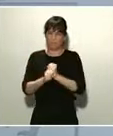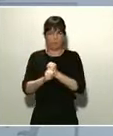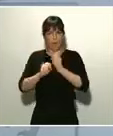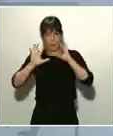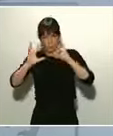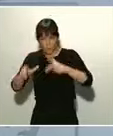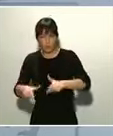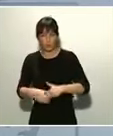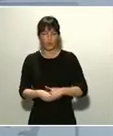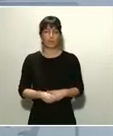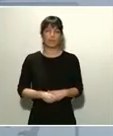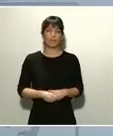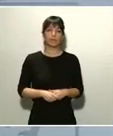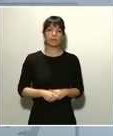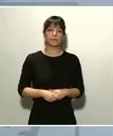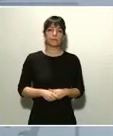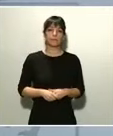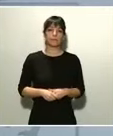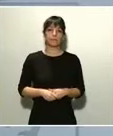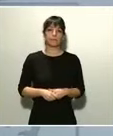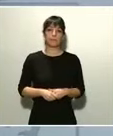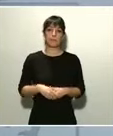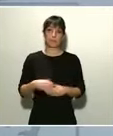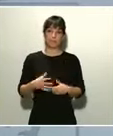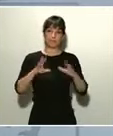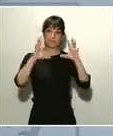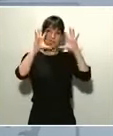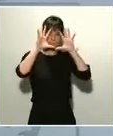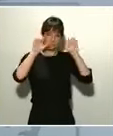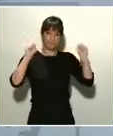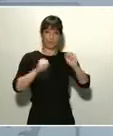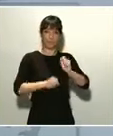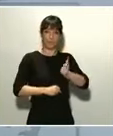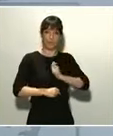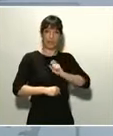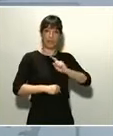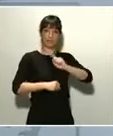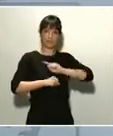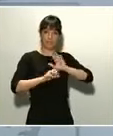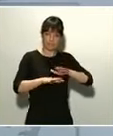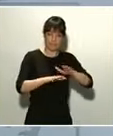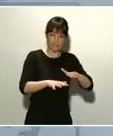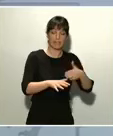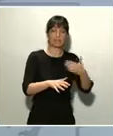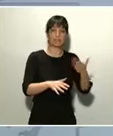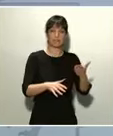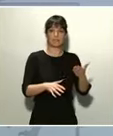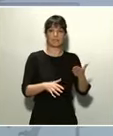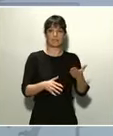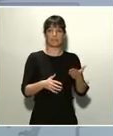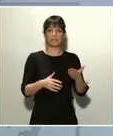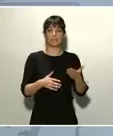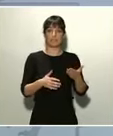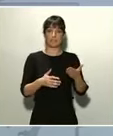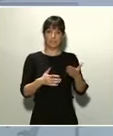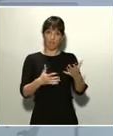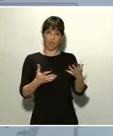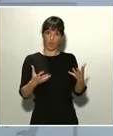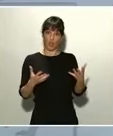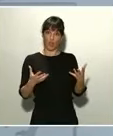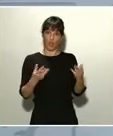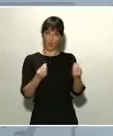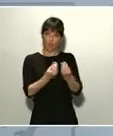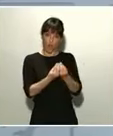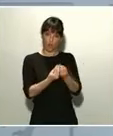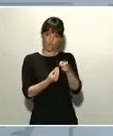junto a ellos, a las fuerzas y cuerpos de seguridad del Estado y también las fuerzas armadas, yo quiero también rendir un